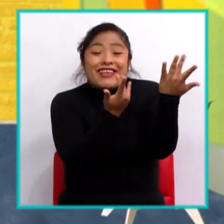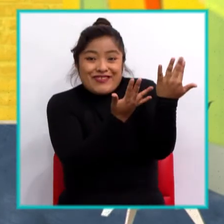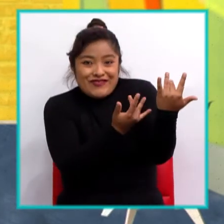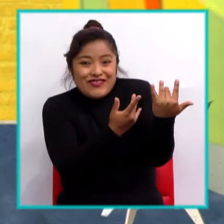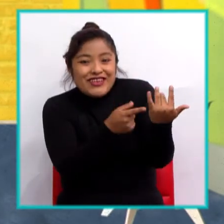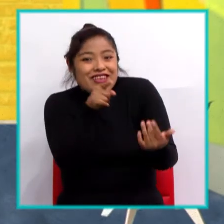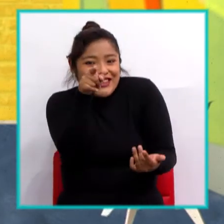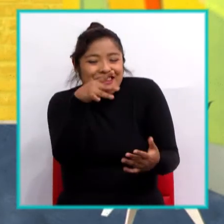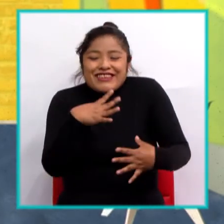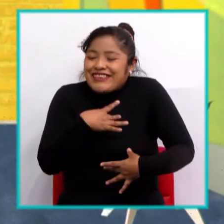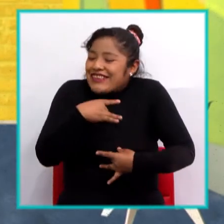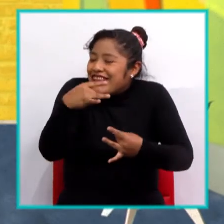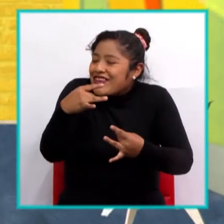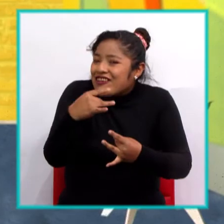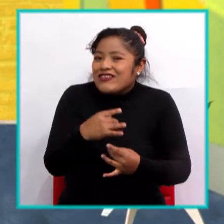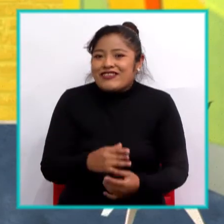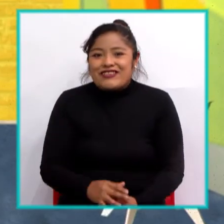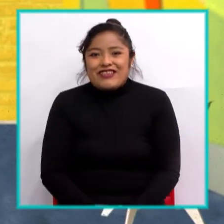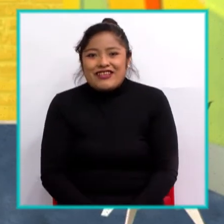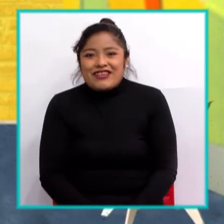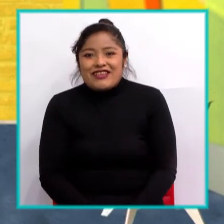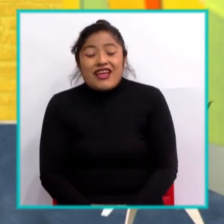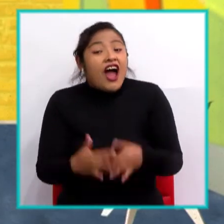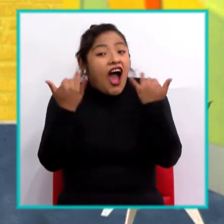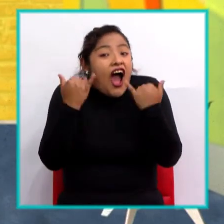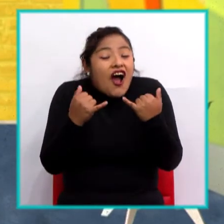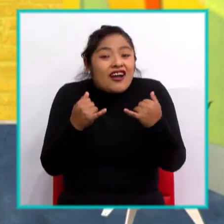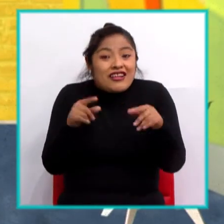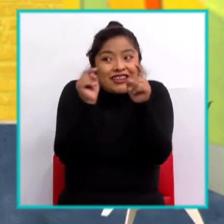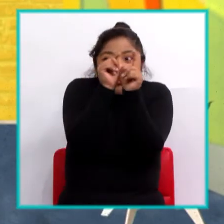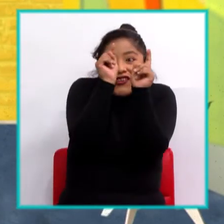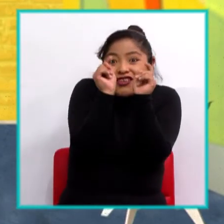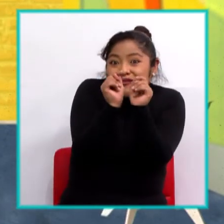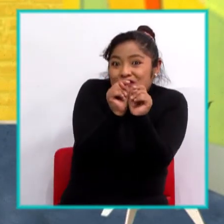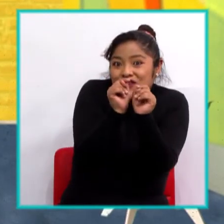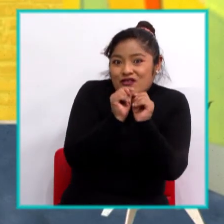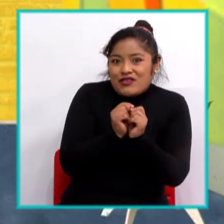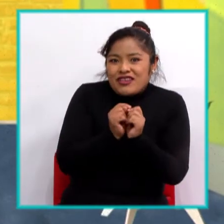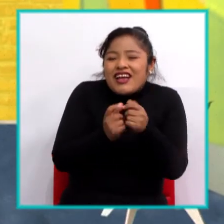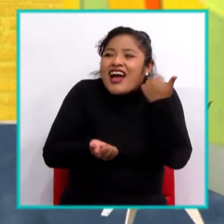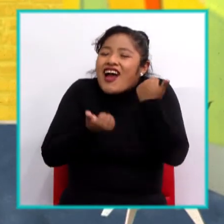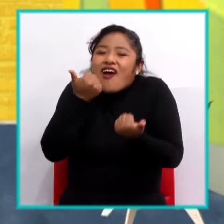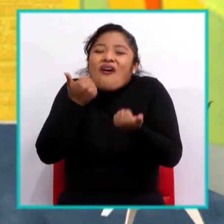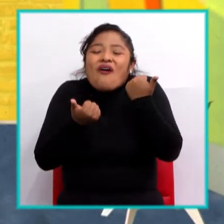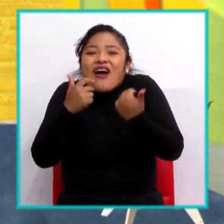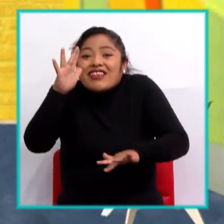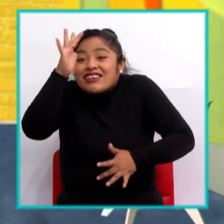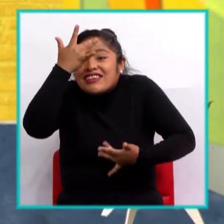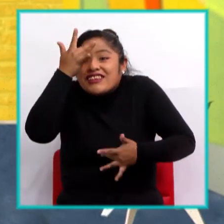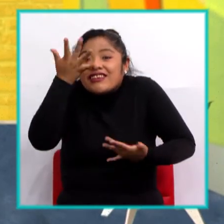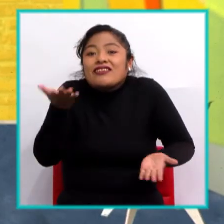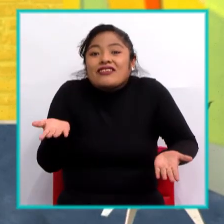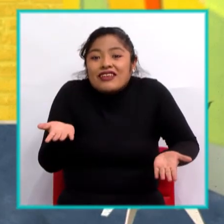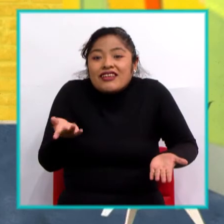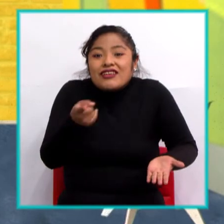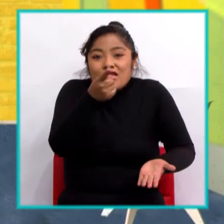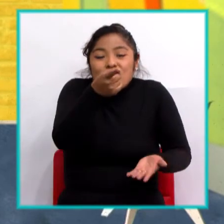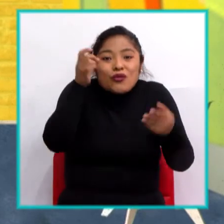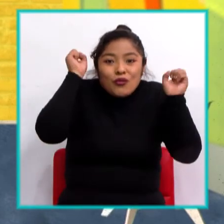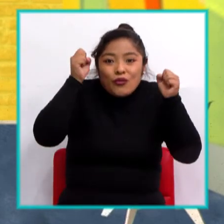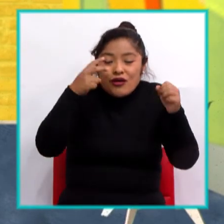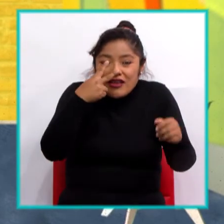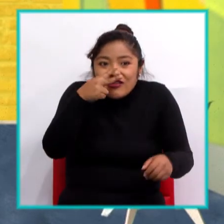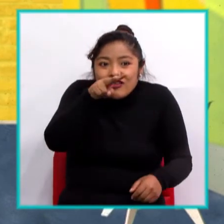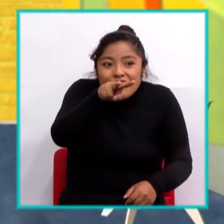la clase. Ahora te hago una pregunta. ¿Cuál de estas enfermedades puedes observar